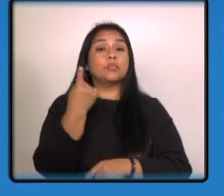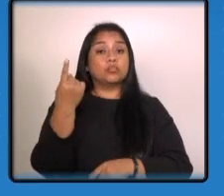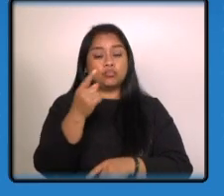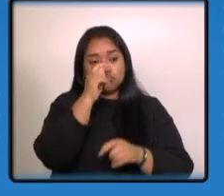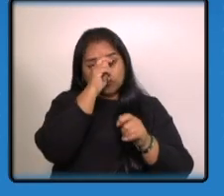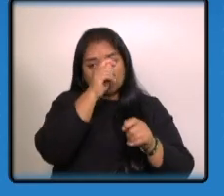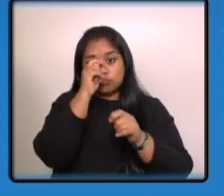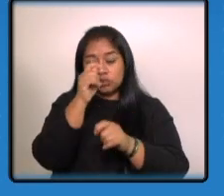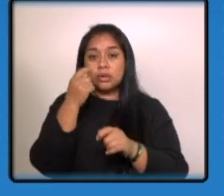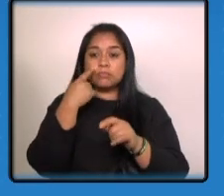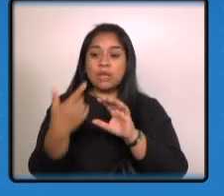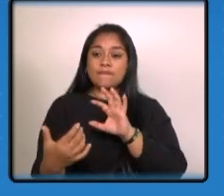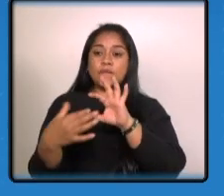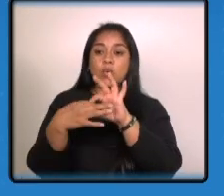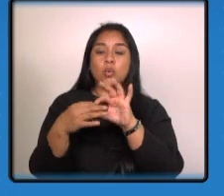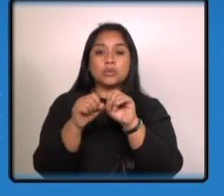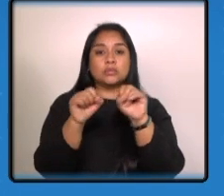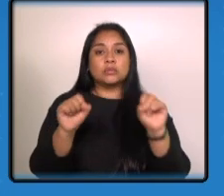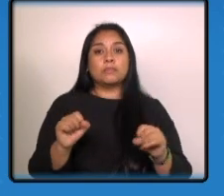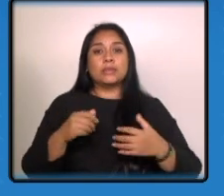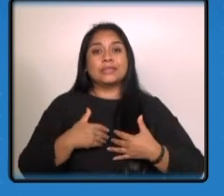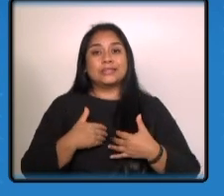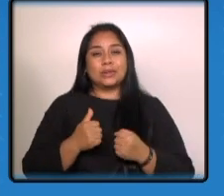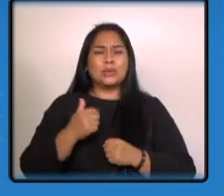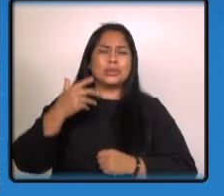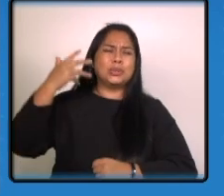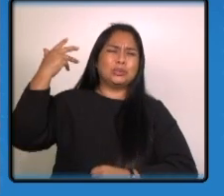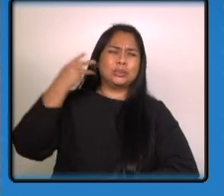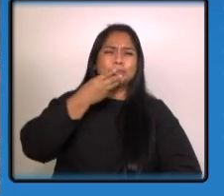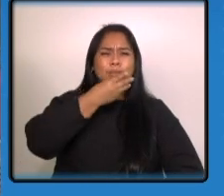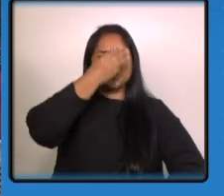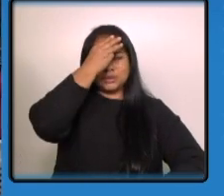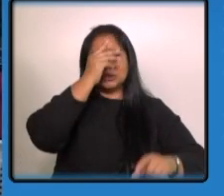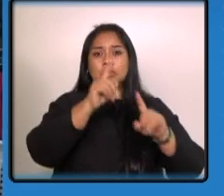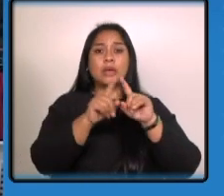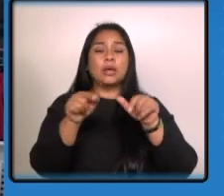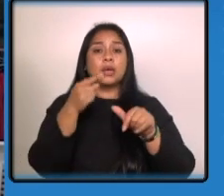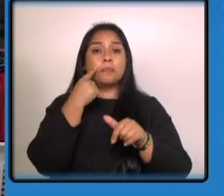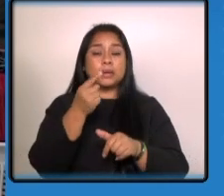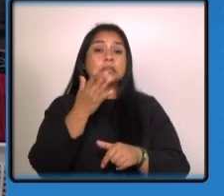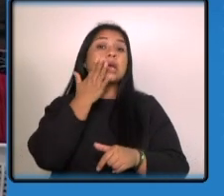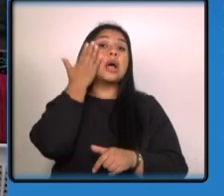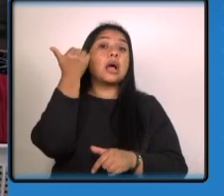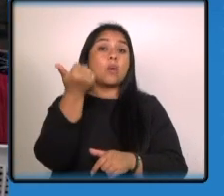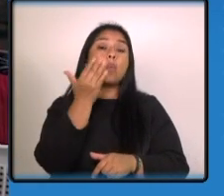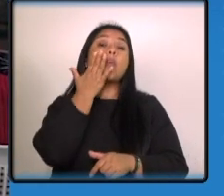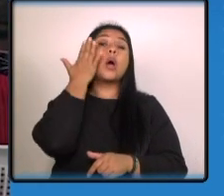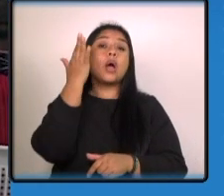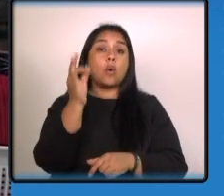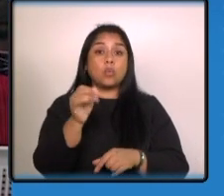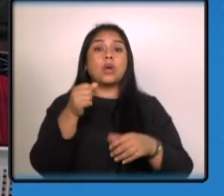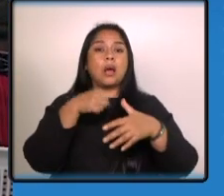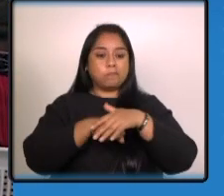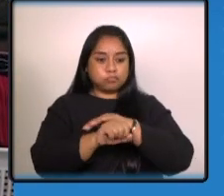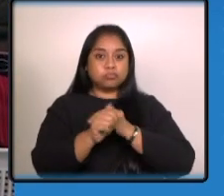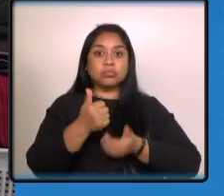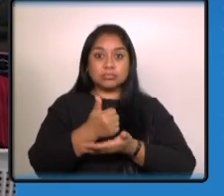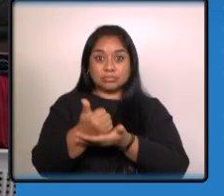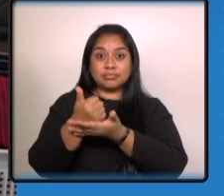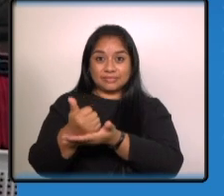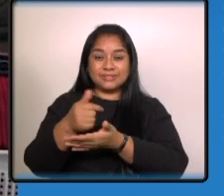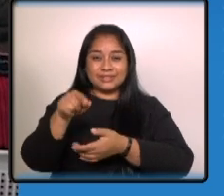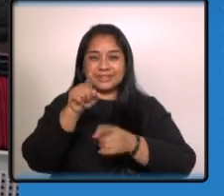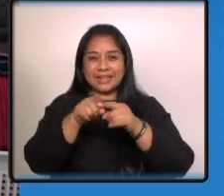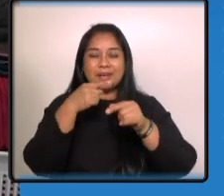reconocimiento y vinculación del sistema de salud ancestral y el tradicional donde abuelas comadronas y parteros han jugado un papel